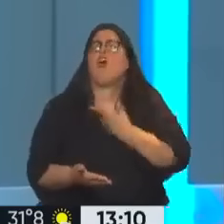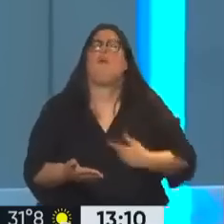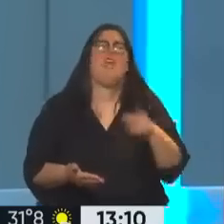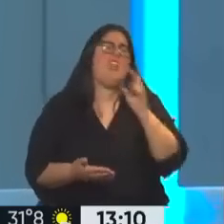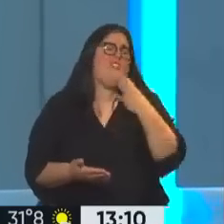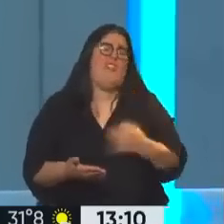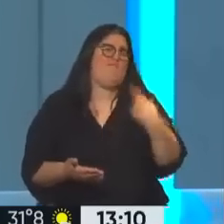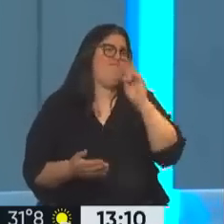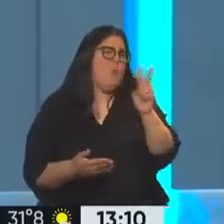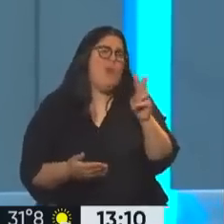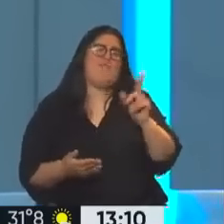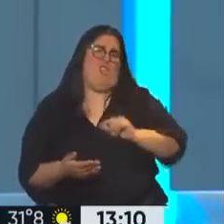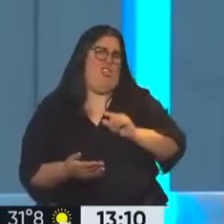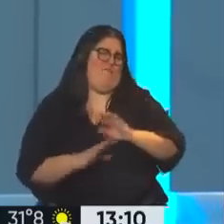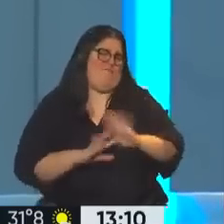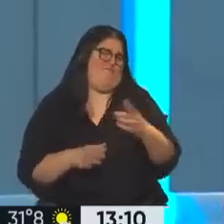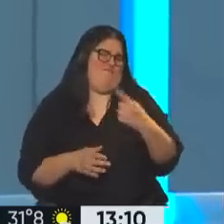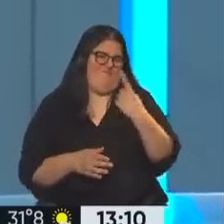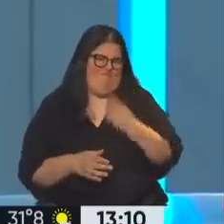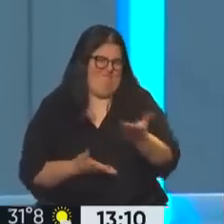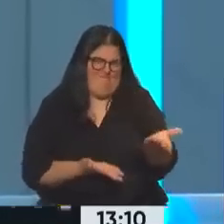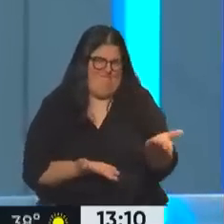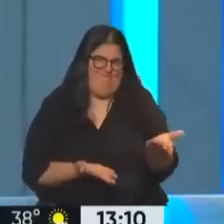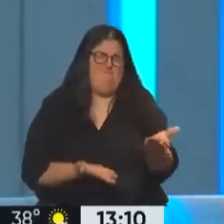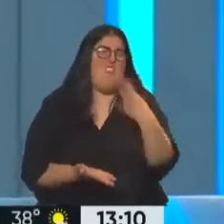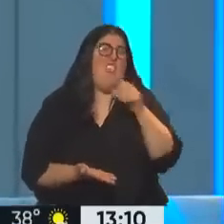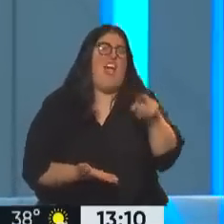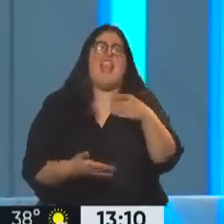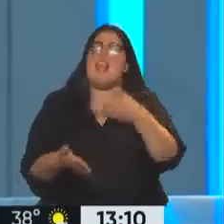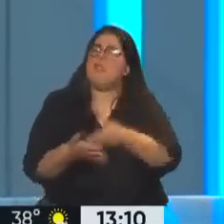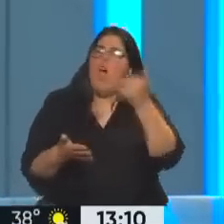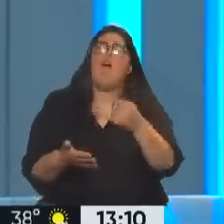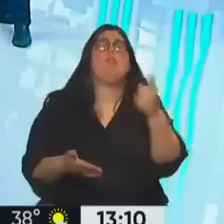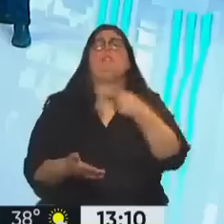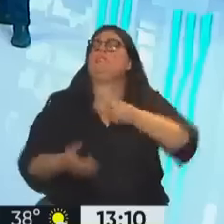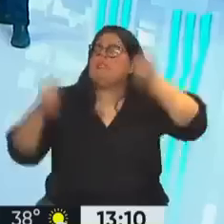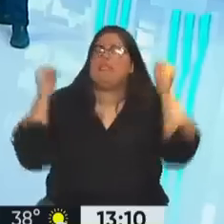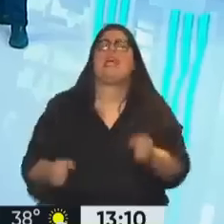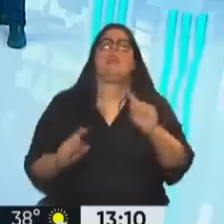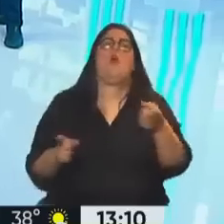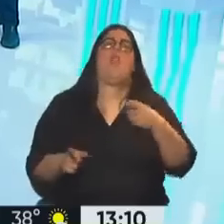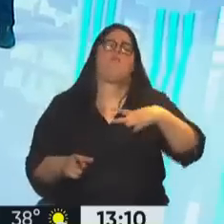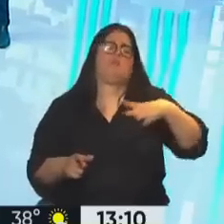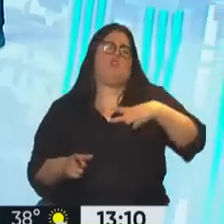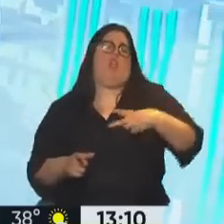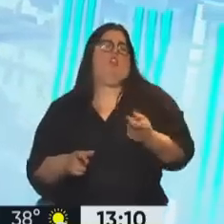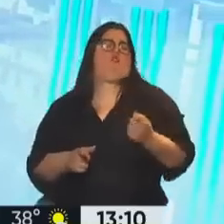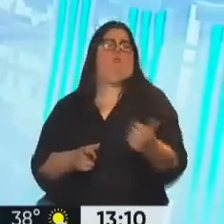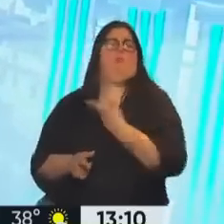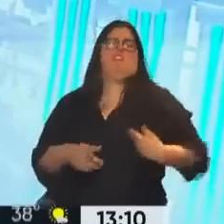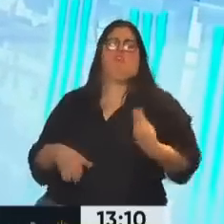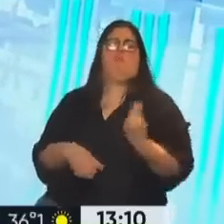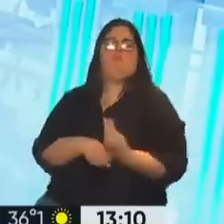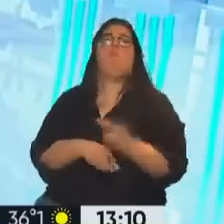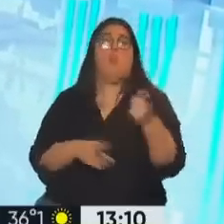pena, me da indignación, porque ya estaba limitado, pero como millonario caprichoso quería comprar a la Presidencia de la República si no tenga ni capacidad física para